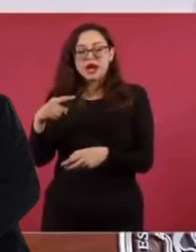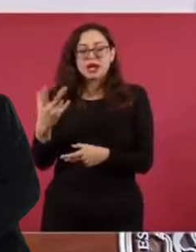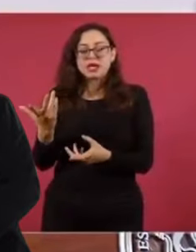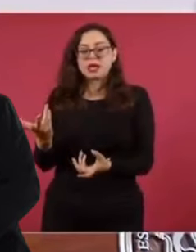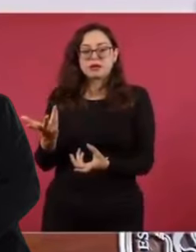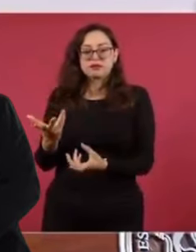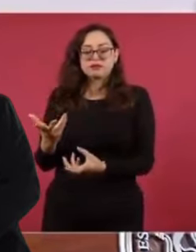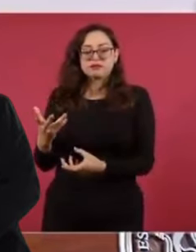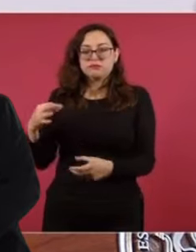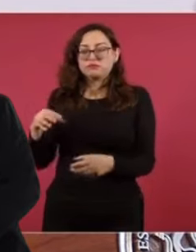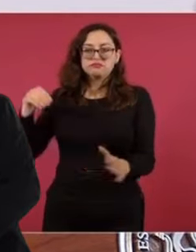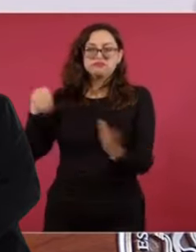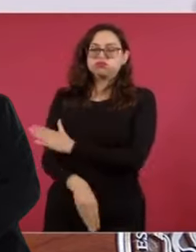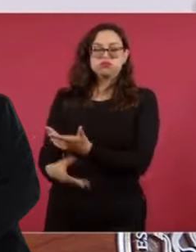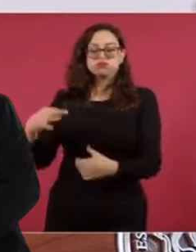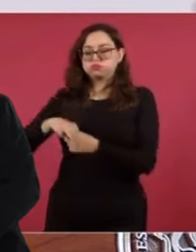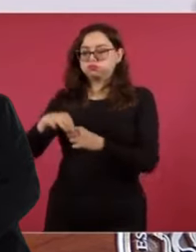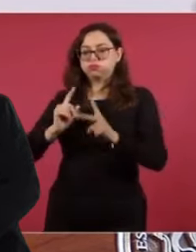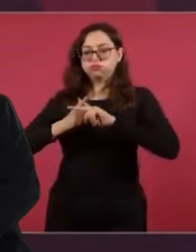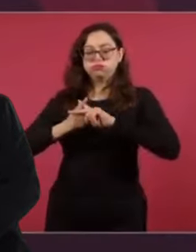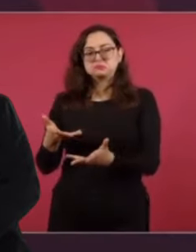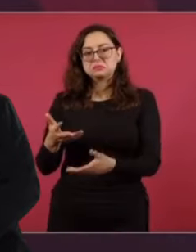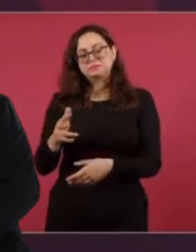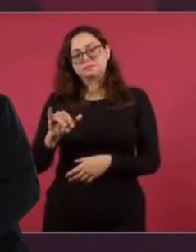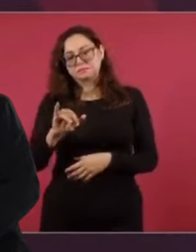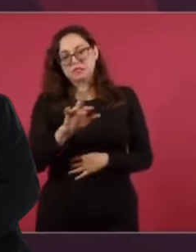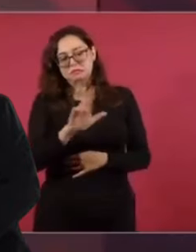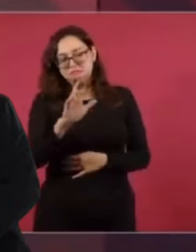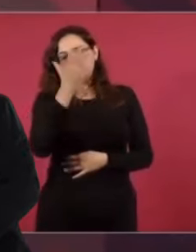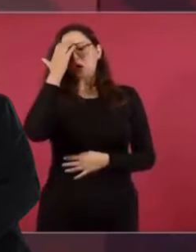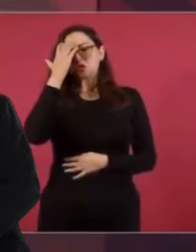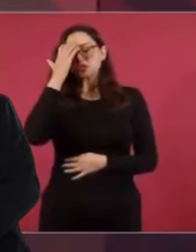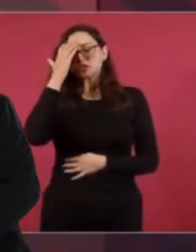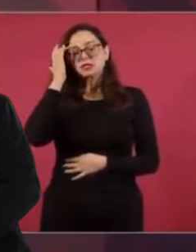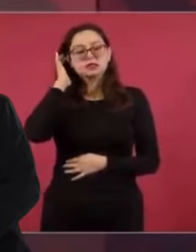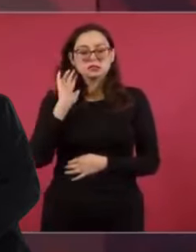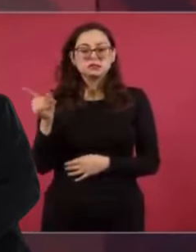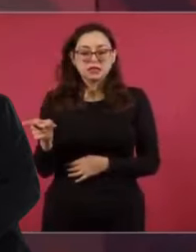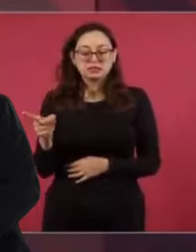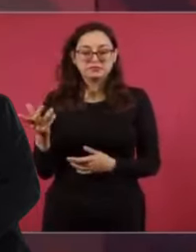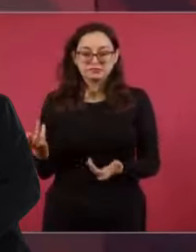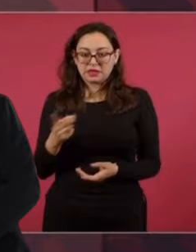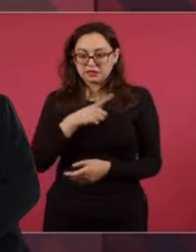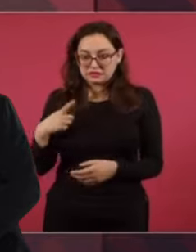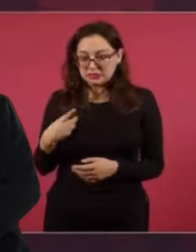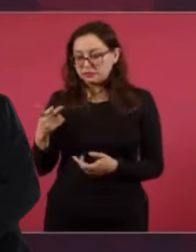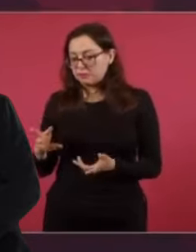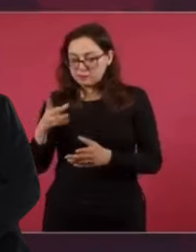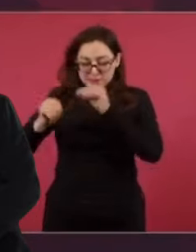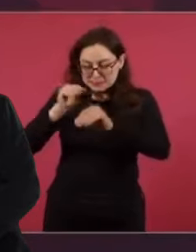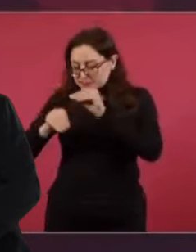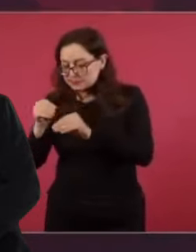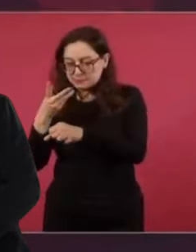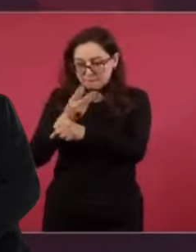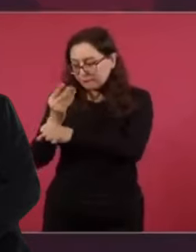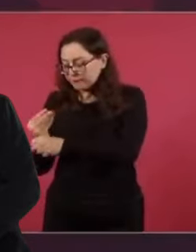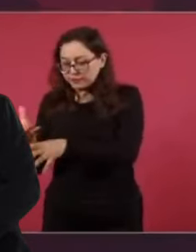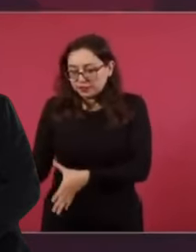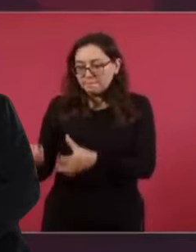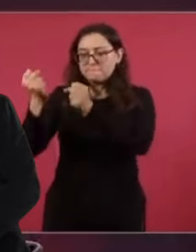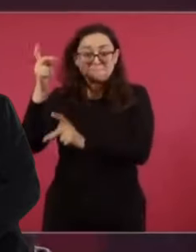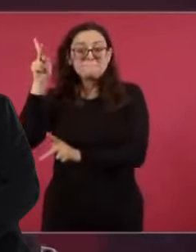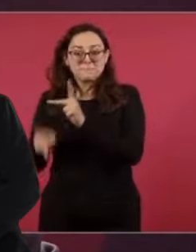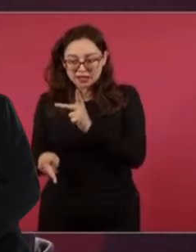el sistema de cómputo. Él mismo plantea que se recuperó una parte, tienen ellos pruebas,